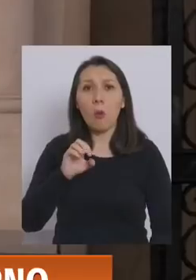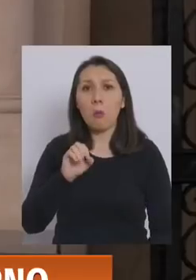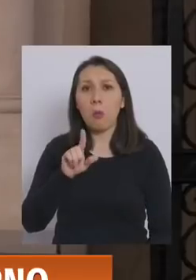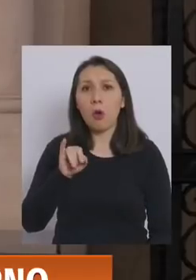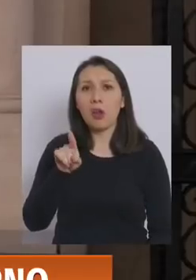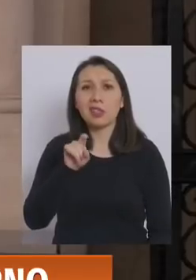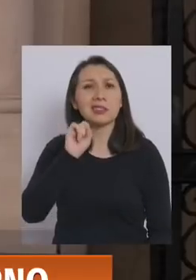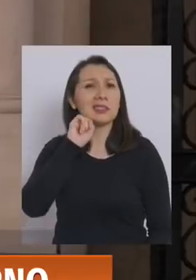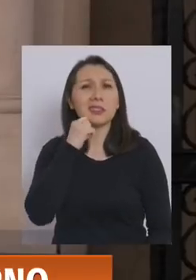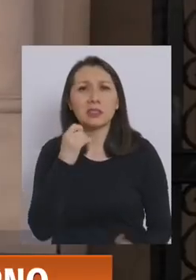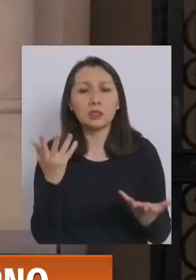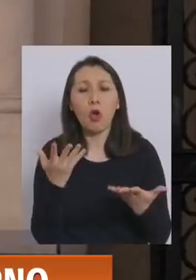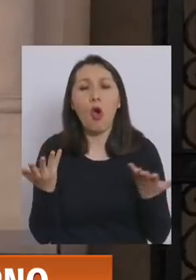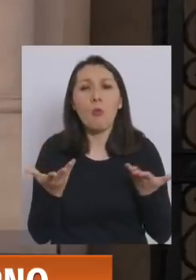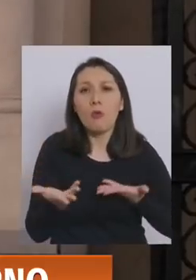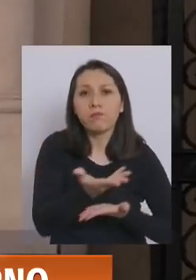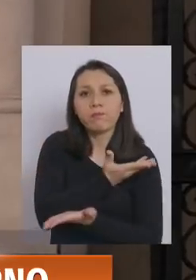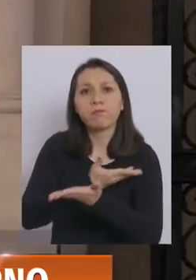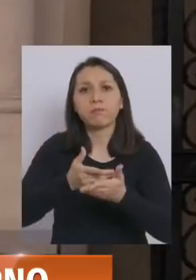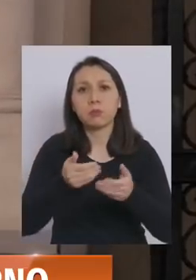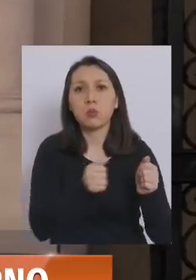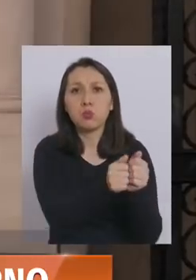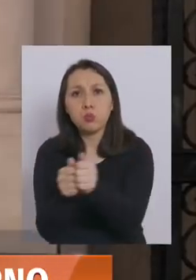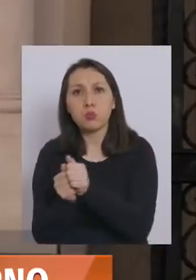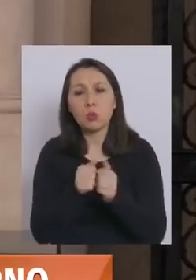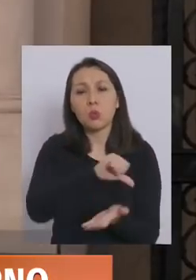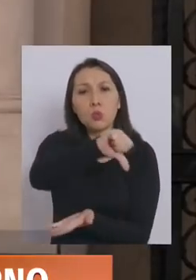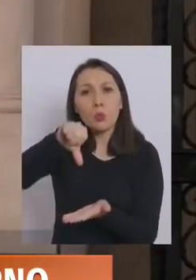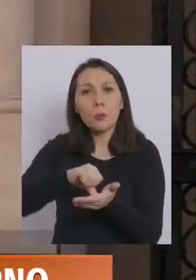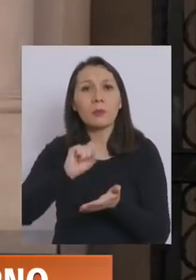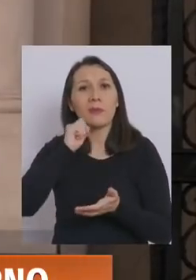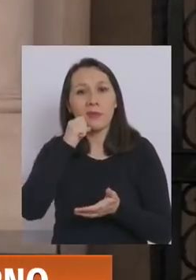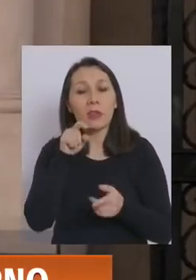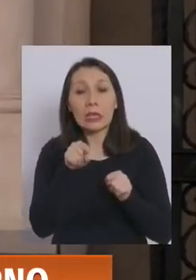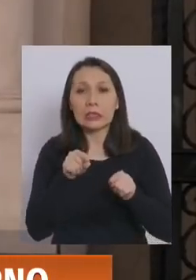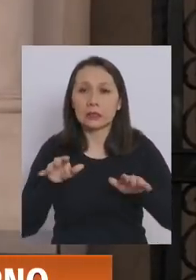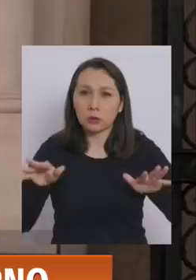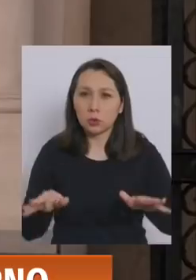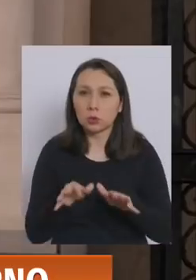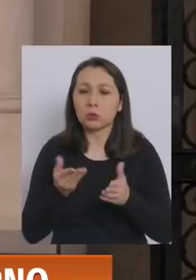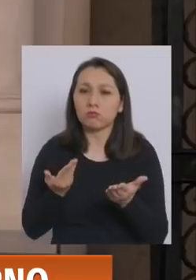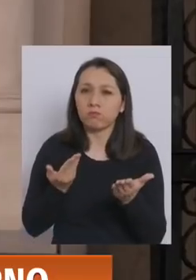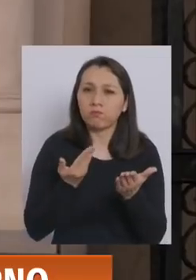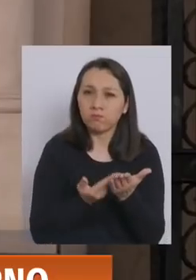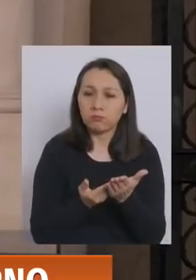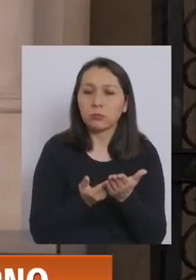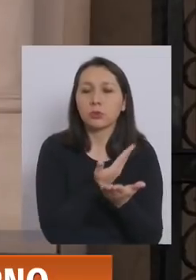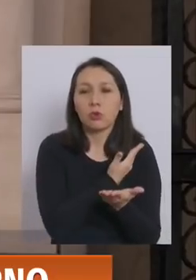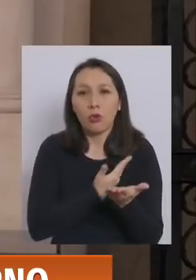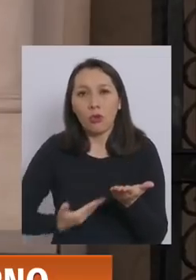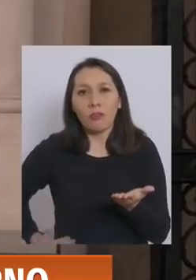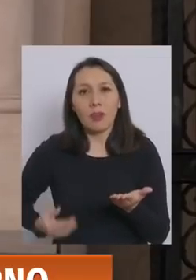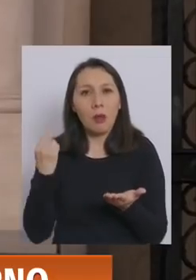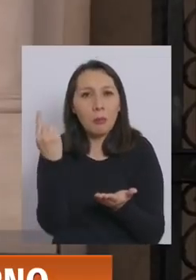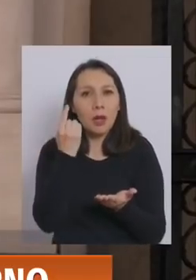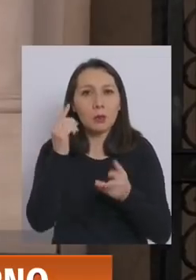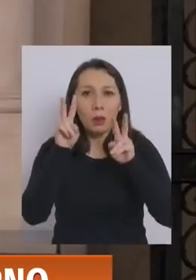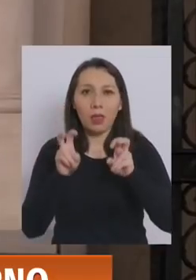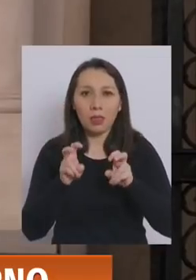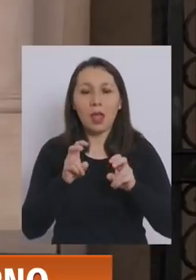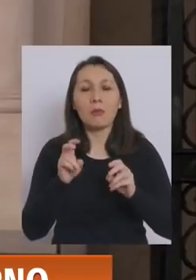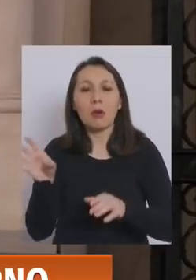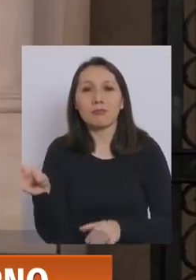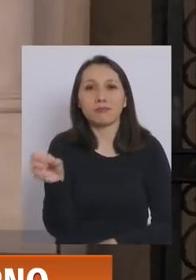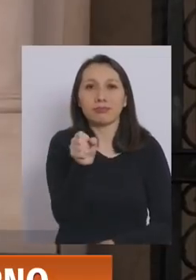por cómo convivimos juntos, por la ciudad. Y ese es el esfuerzo que queremos poner como gobierno y particularmente el